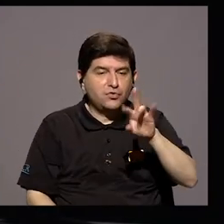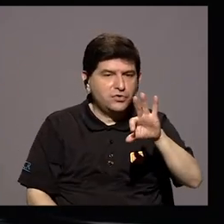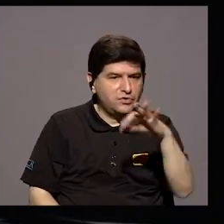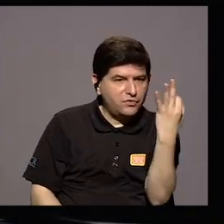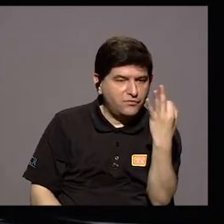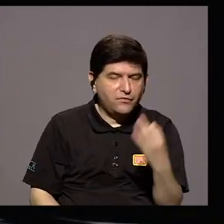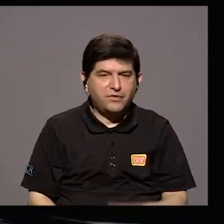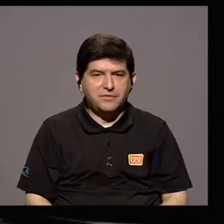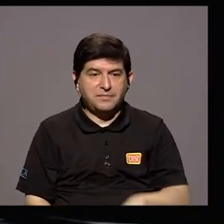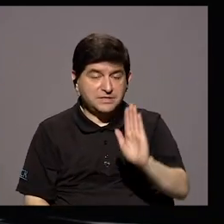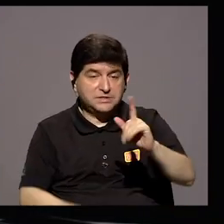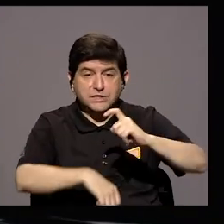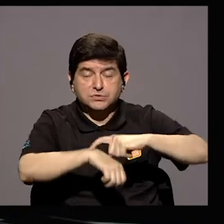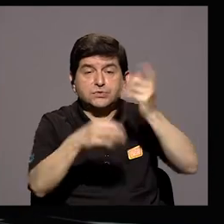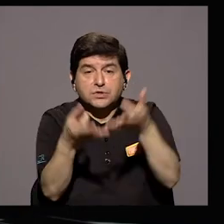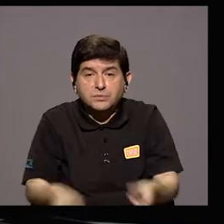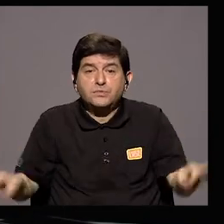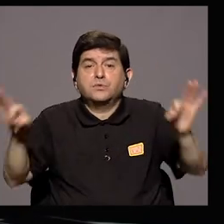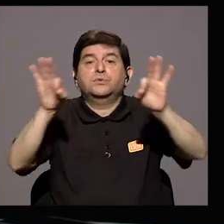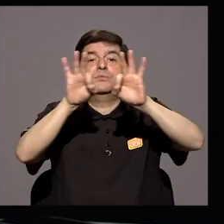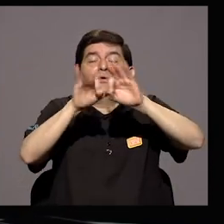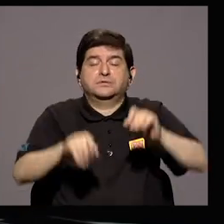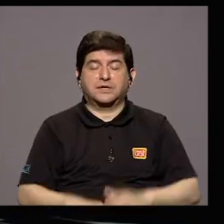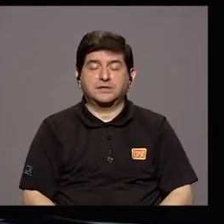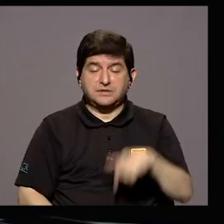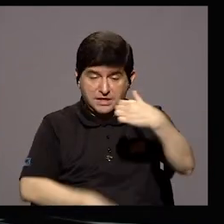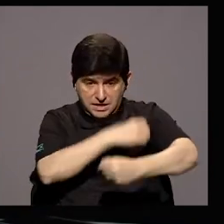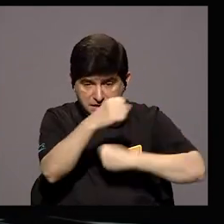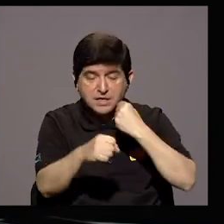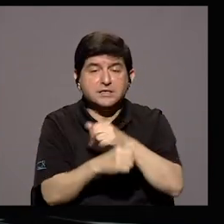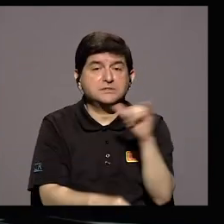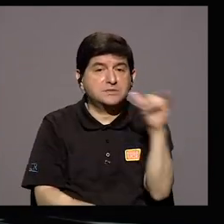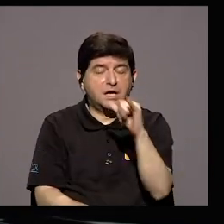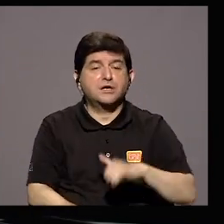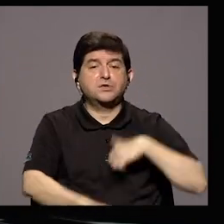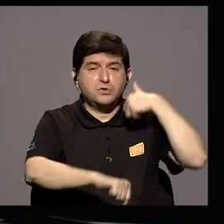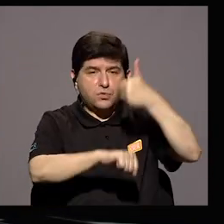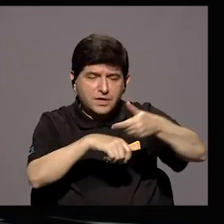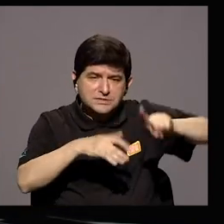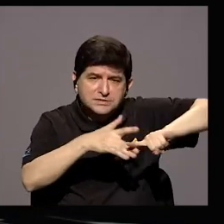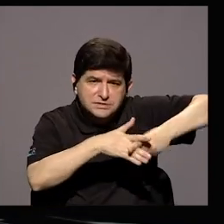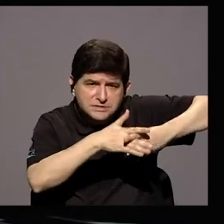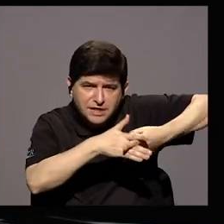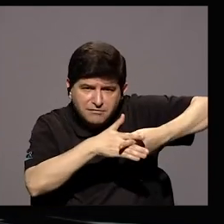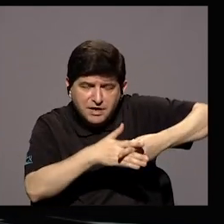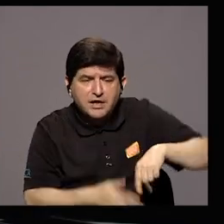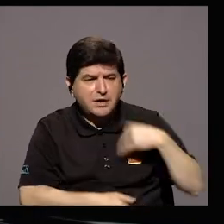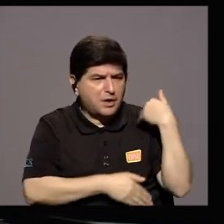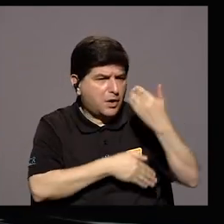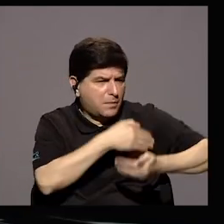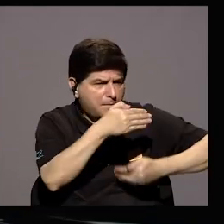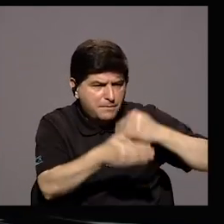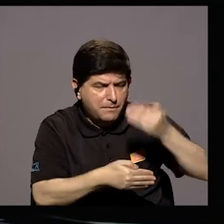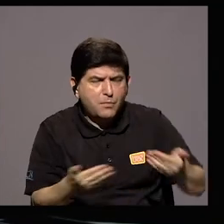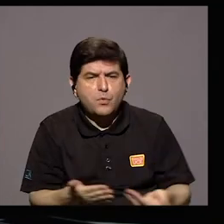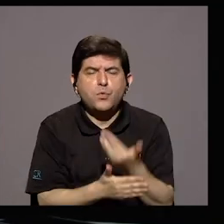Muy Importante El Año Pasado Y Este Año También Van A Establecer Mecanismos Desde Los Protocolos Para Un Nuevo Arranque Me Gostaría Un Poquito Que Le